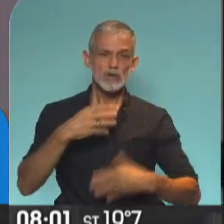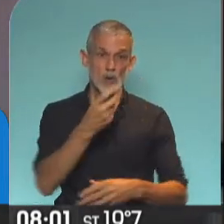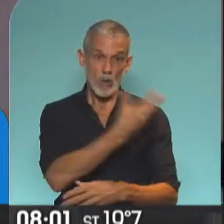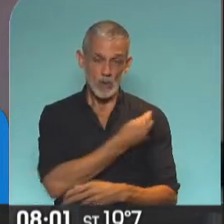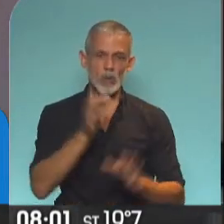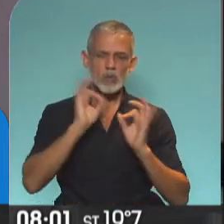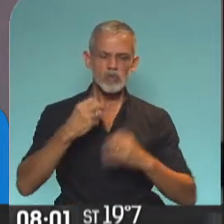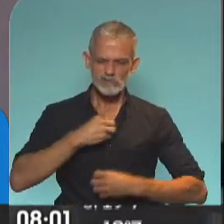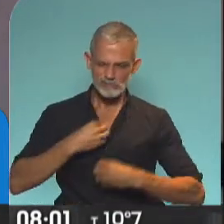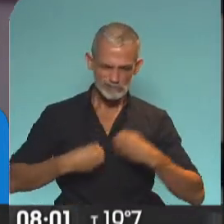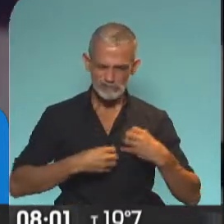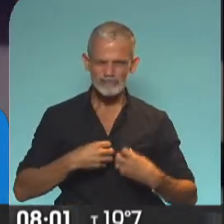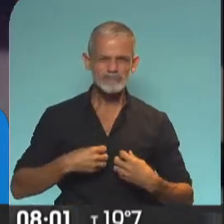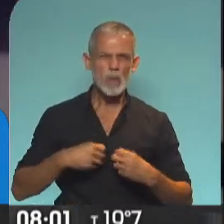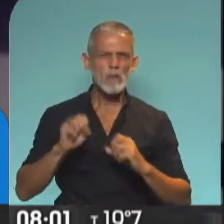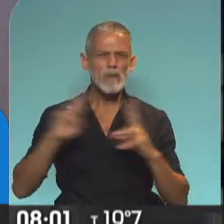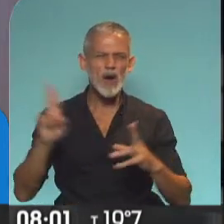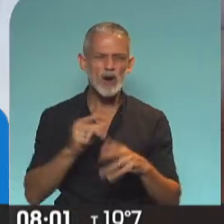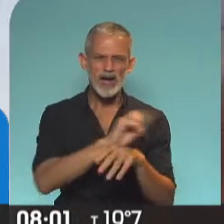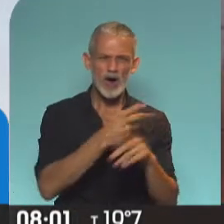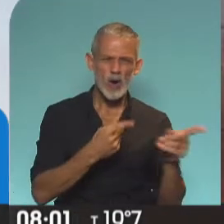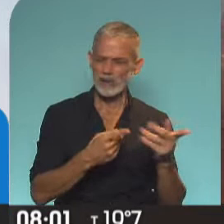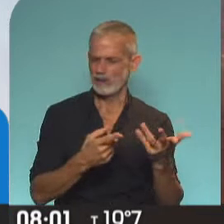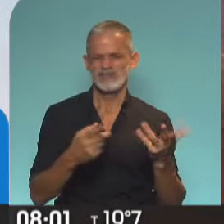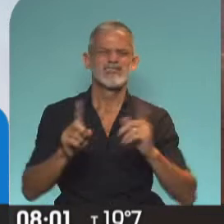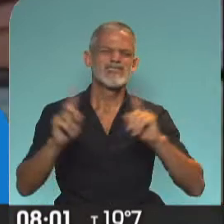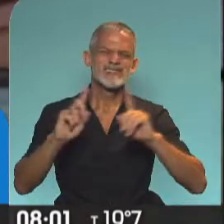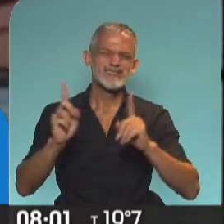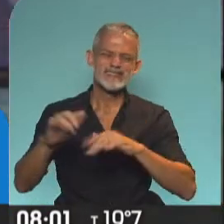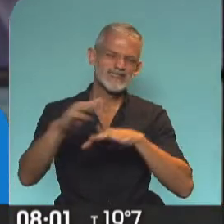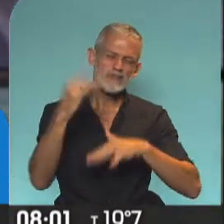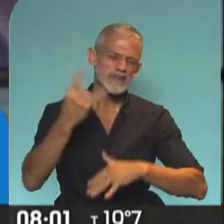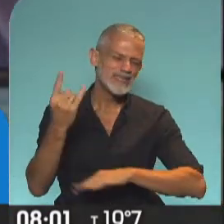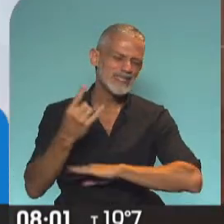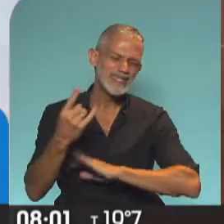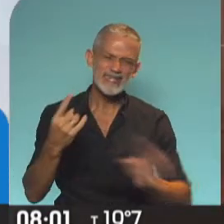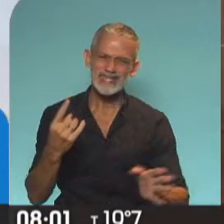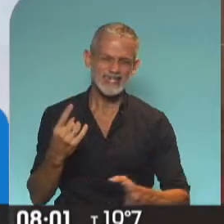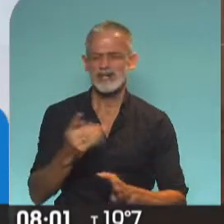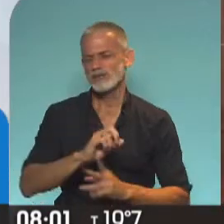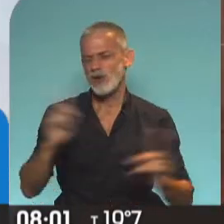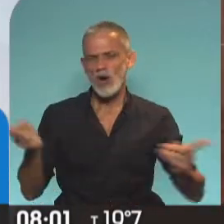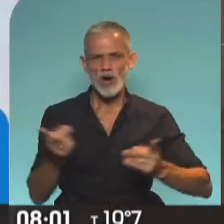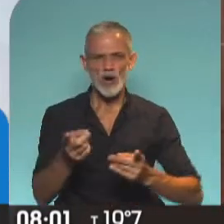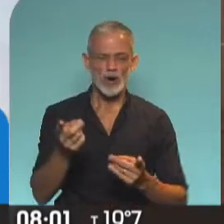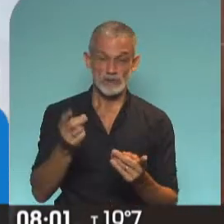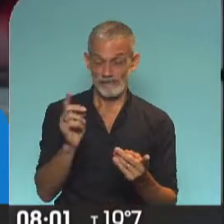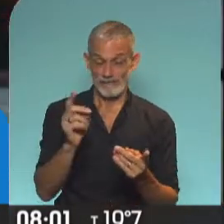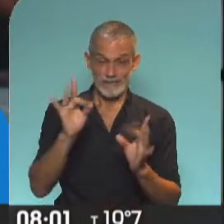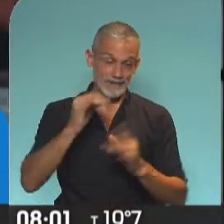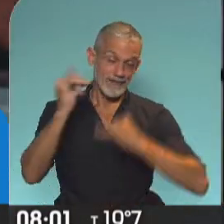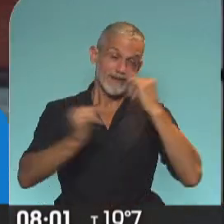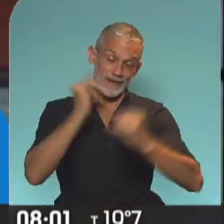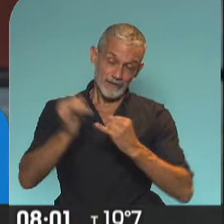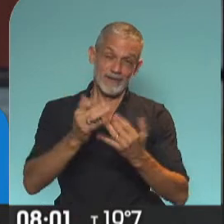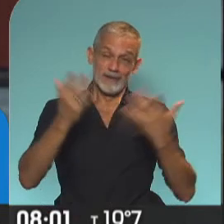COVID-19 pueden ser peores que la enfermedad. No, de ninguna manera. De ninguna manera. Es difícil a veces, ¿no? Explicar